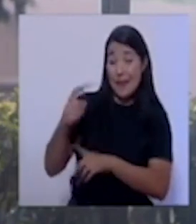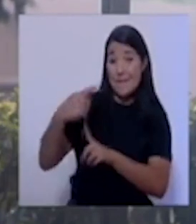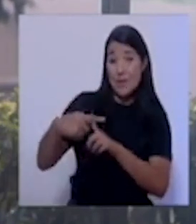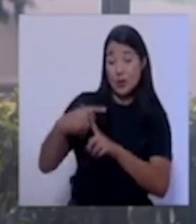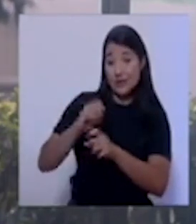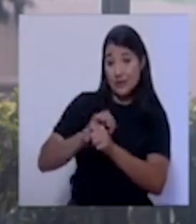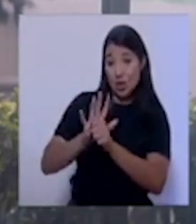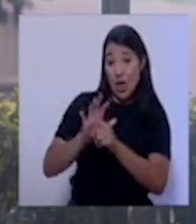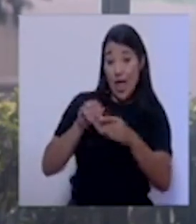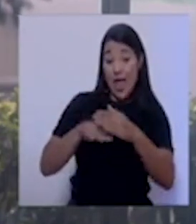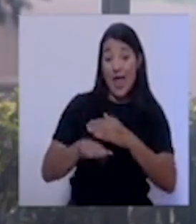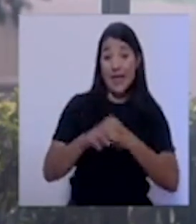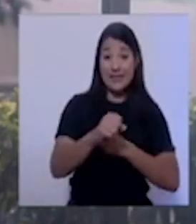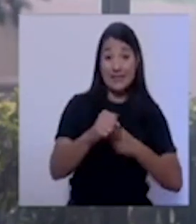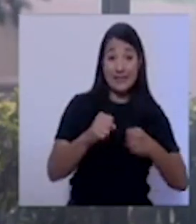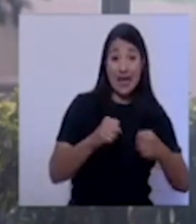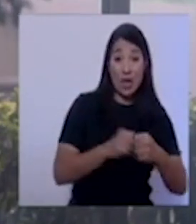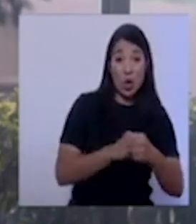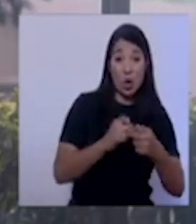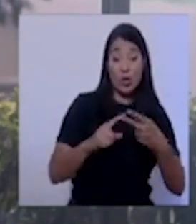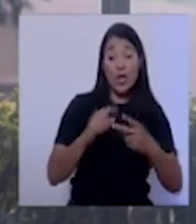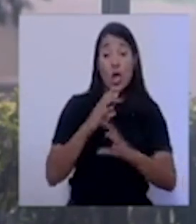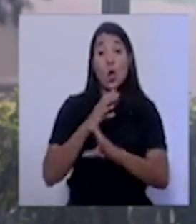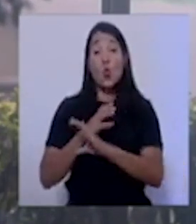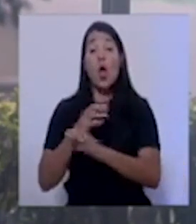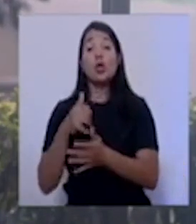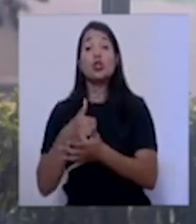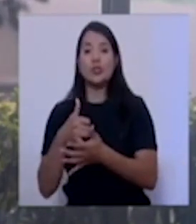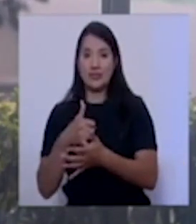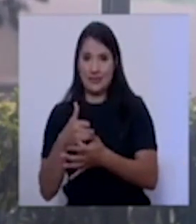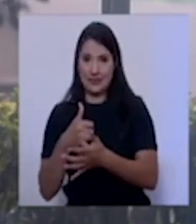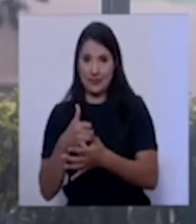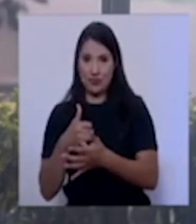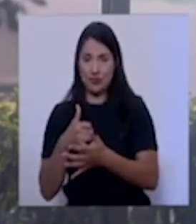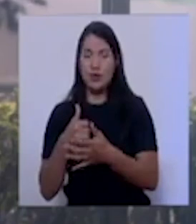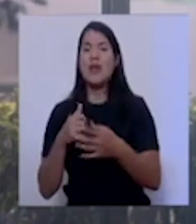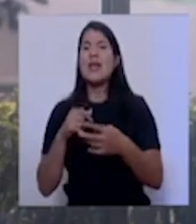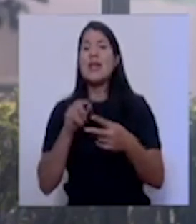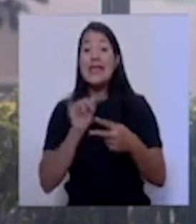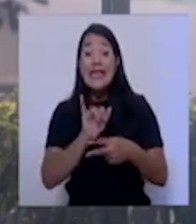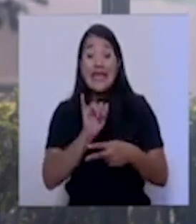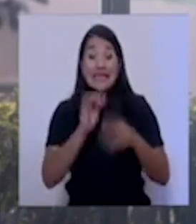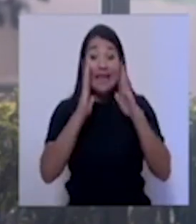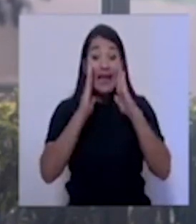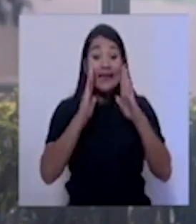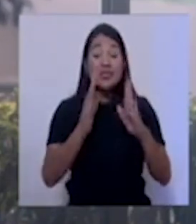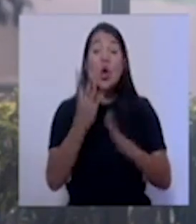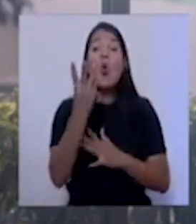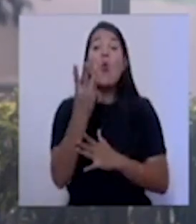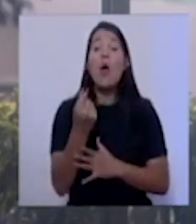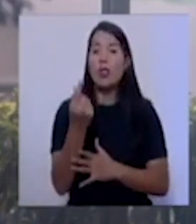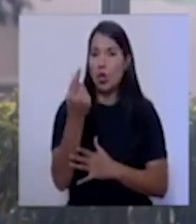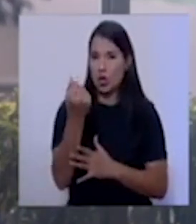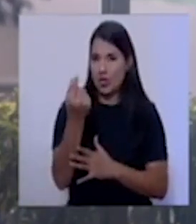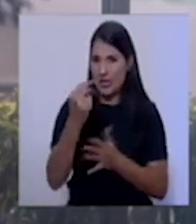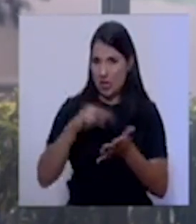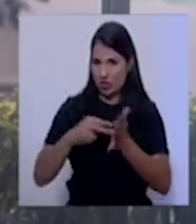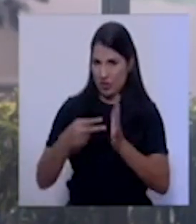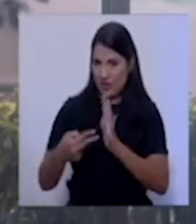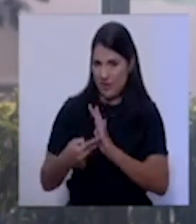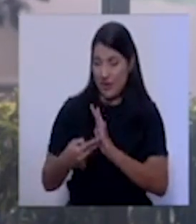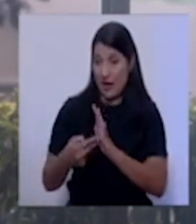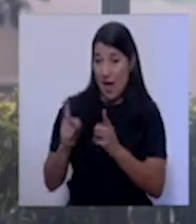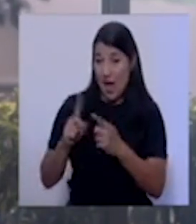salones y en unidades de cuidados intensivos, y cuál es el costo estimado hasta la fecha, y si lo tienen desglosado por